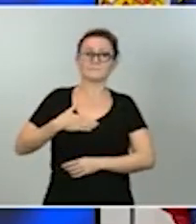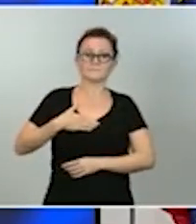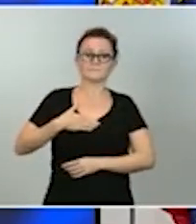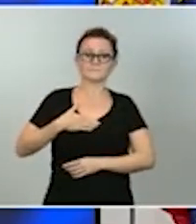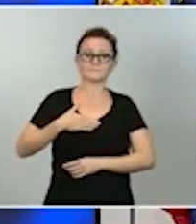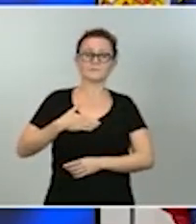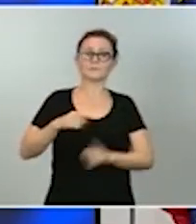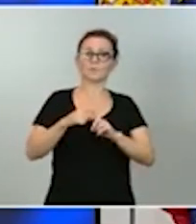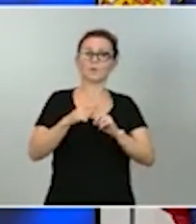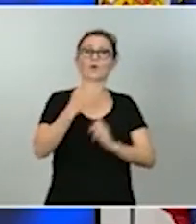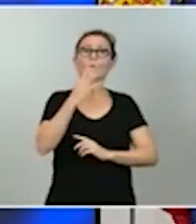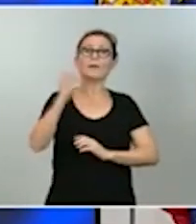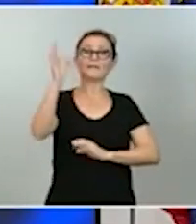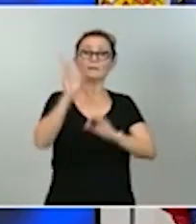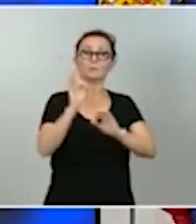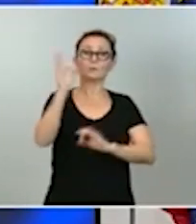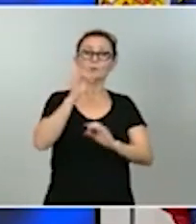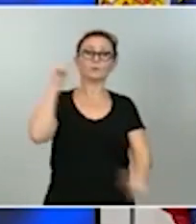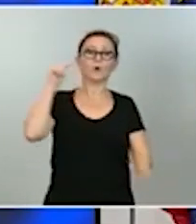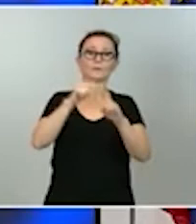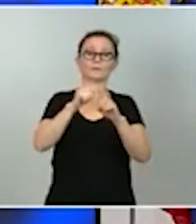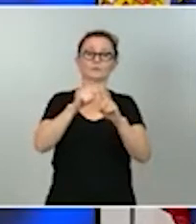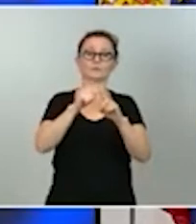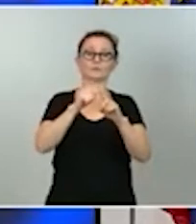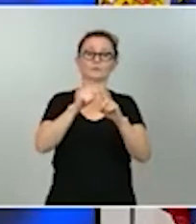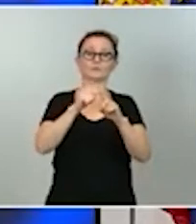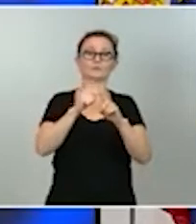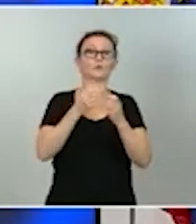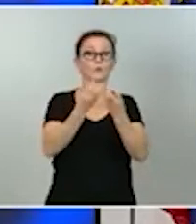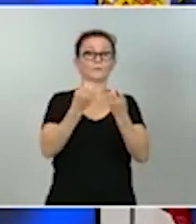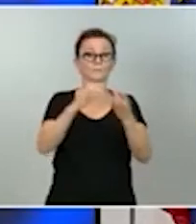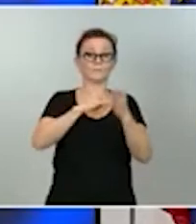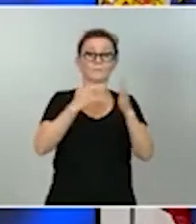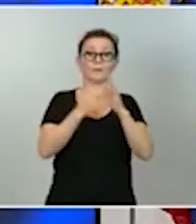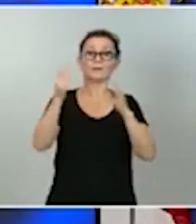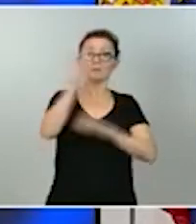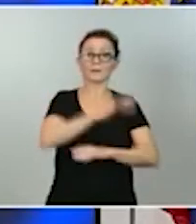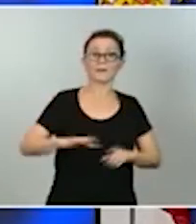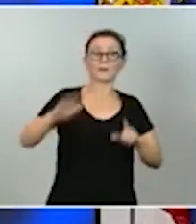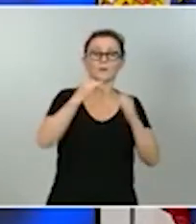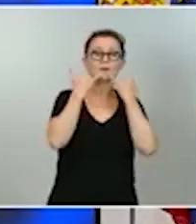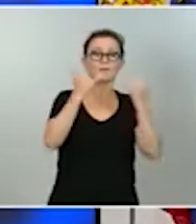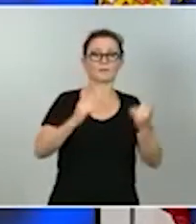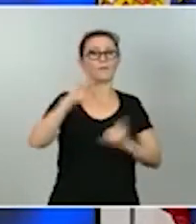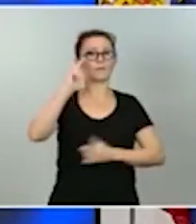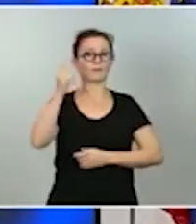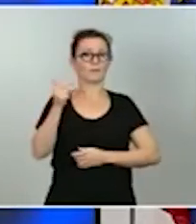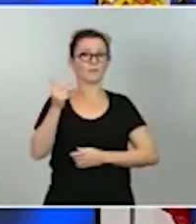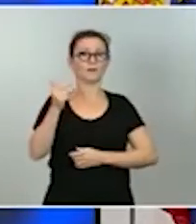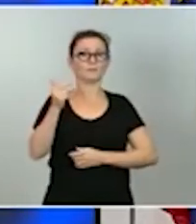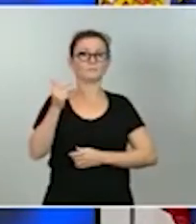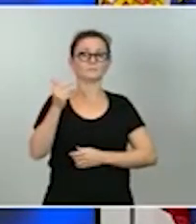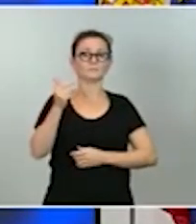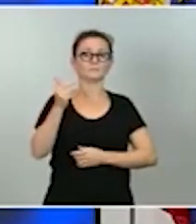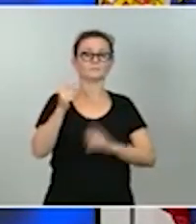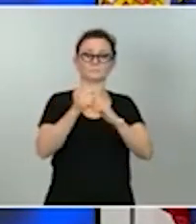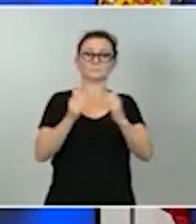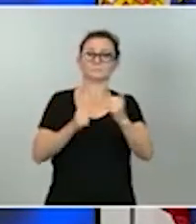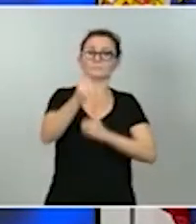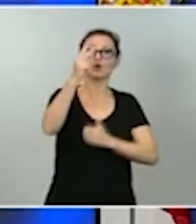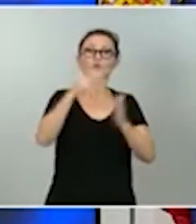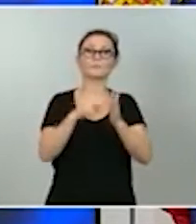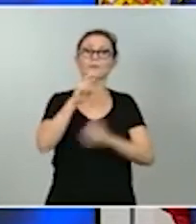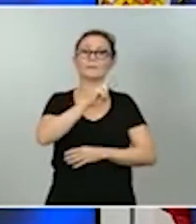los objetivos cuantitativos del Plan Nacional Integrado de Energía y Clima, adelantando, mejor dicho, a 2023 los objetivos